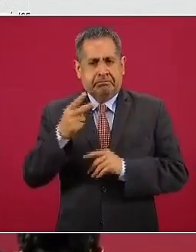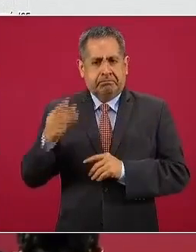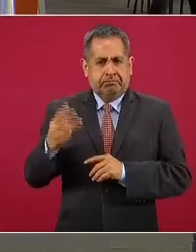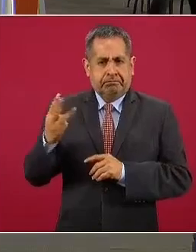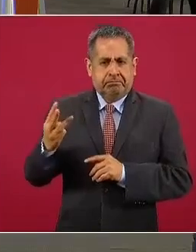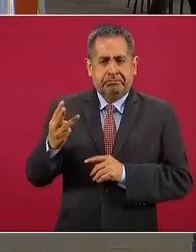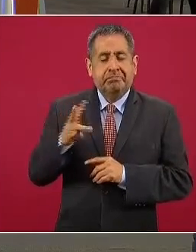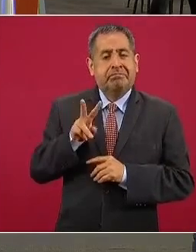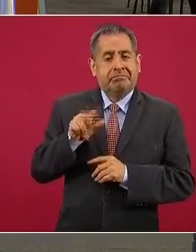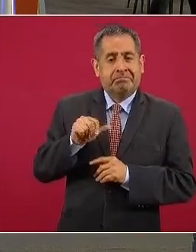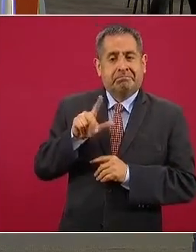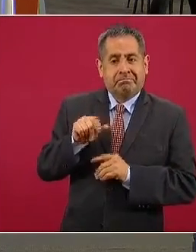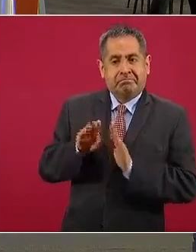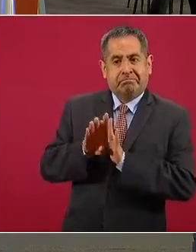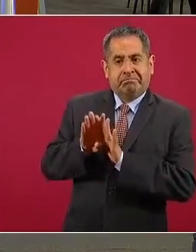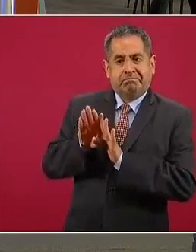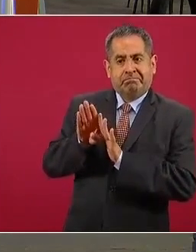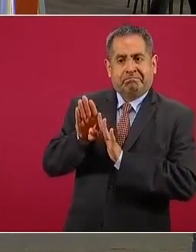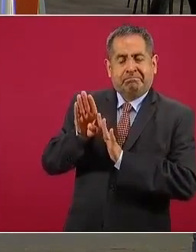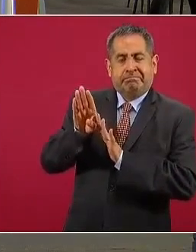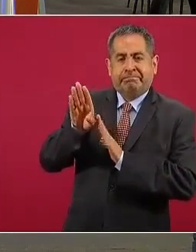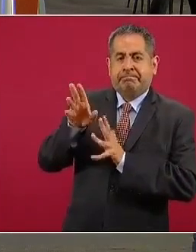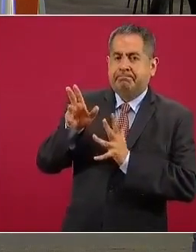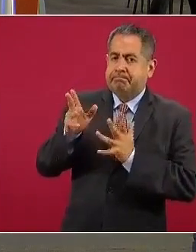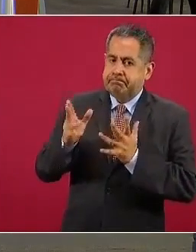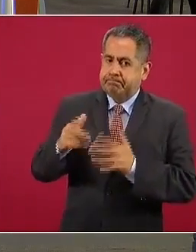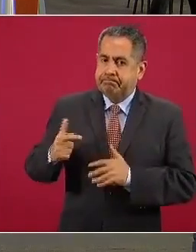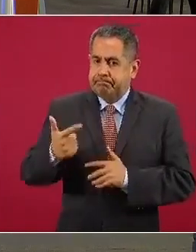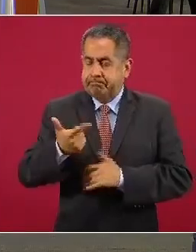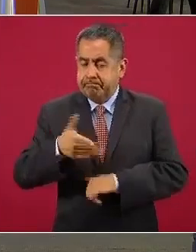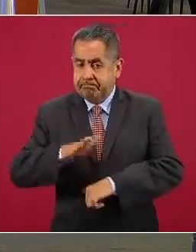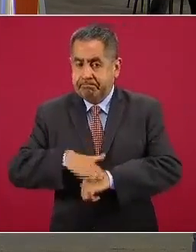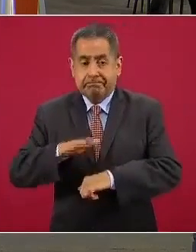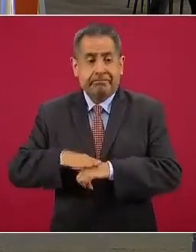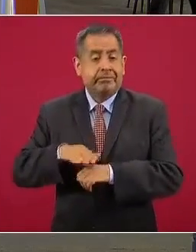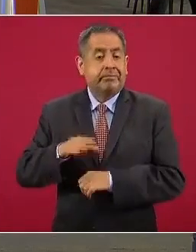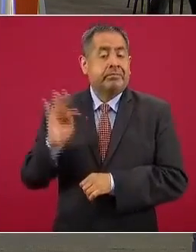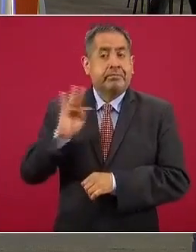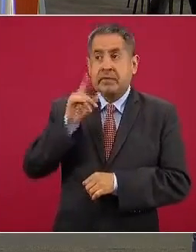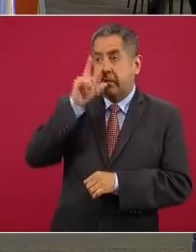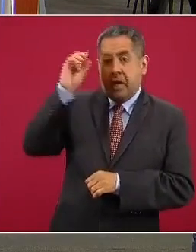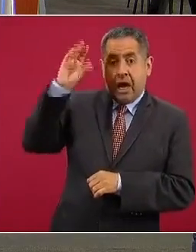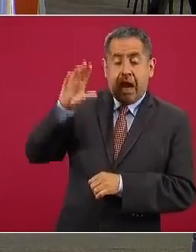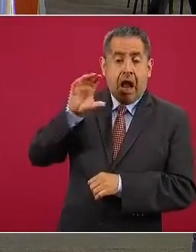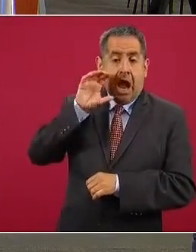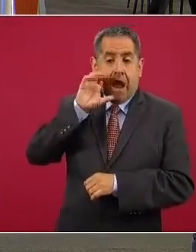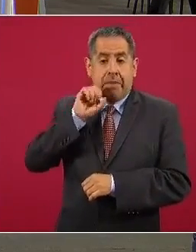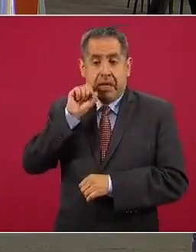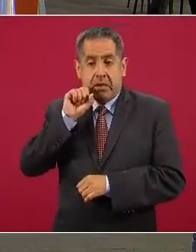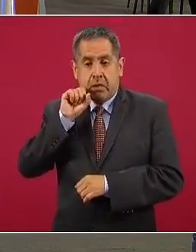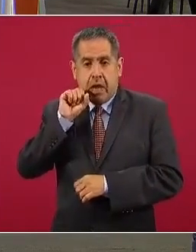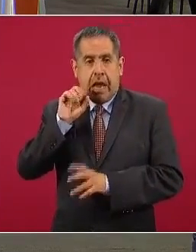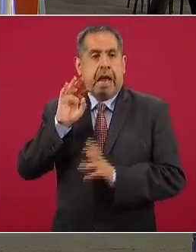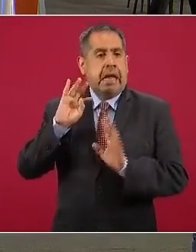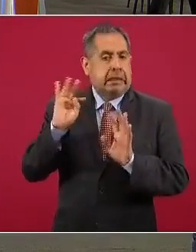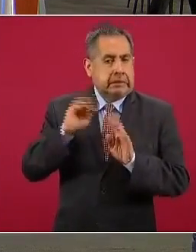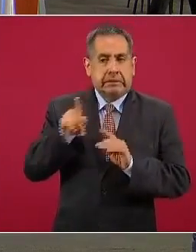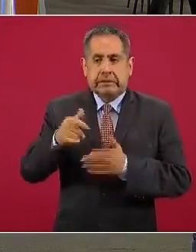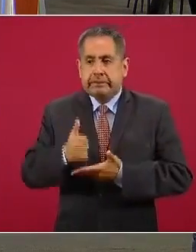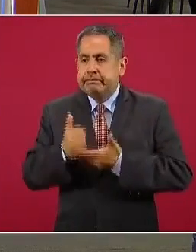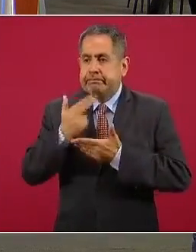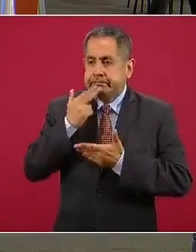punto máximo, pero la tendencia es al ascenso y dado que está en semáforo amarillo podría beneficiarse de algunas intervenciones